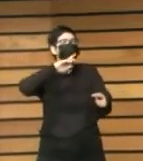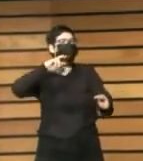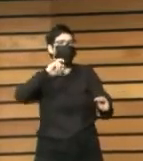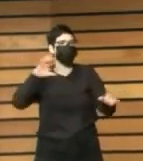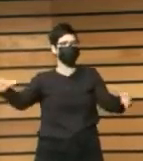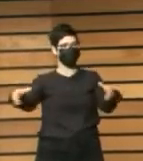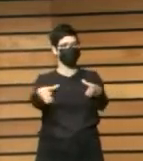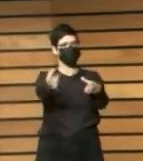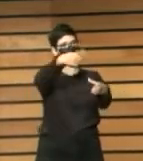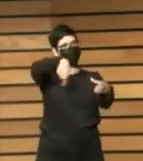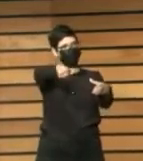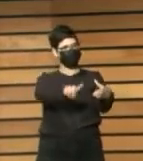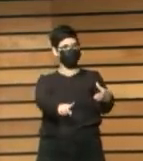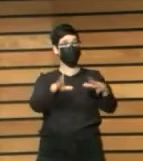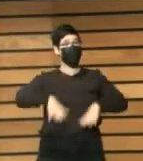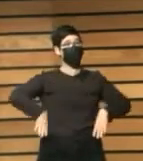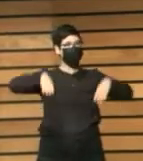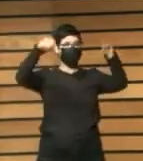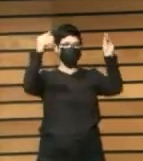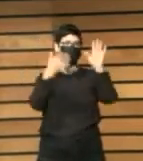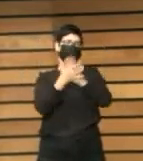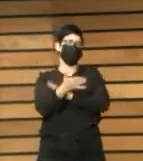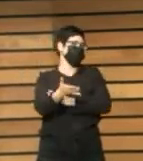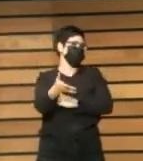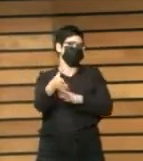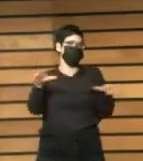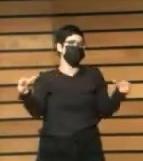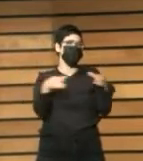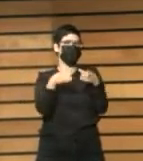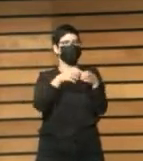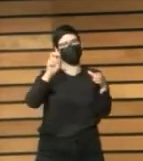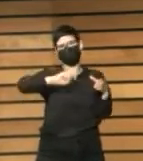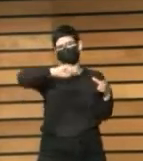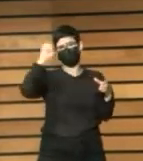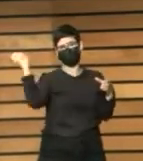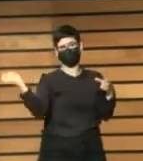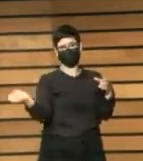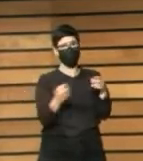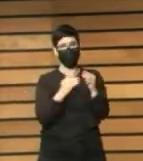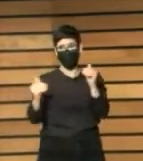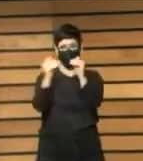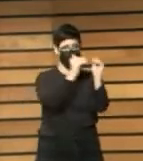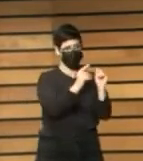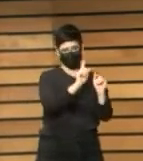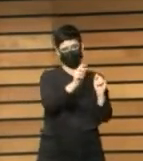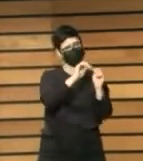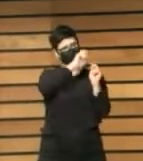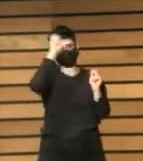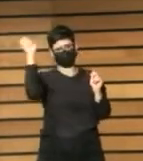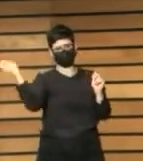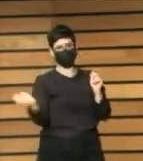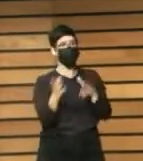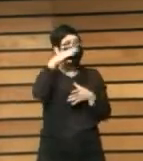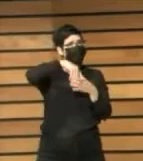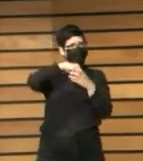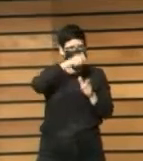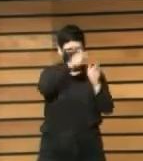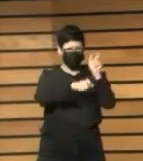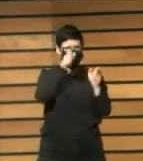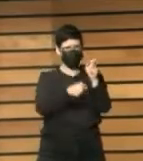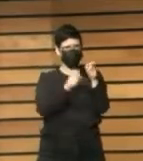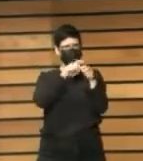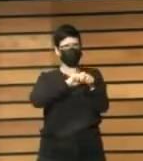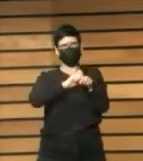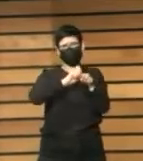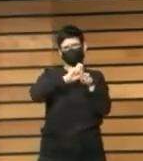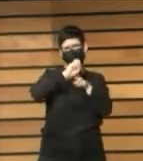Arucas es una comunidad diversa como puede ser cualquier otra de las del territorio español formada por una diversidad de personas y